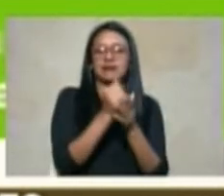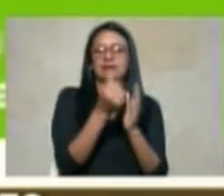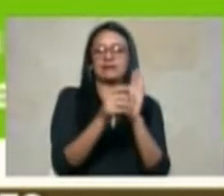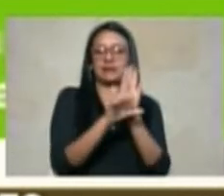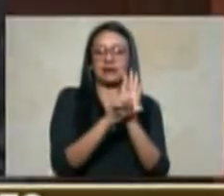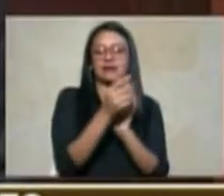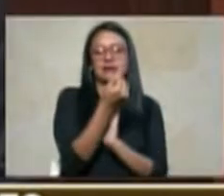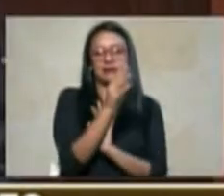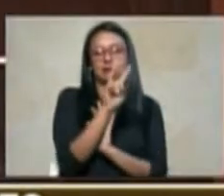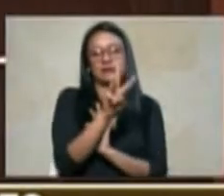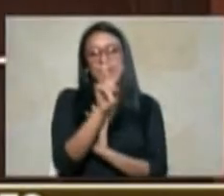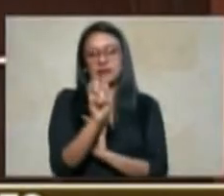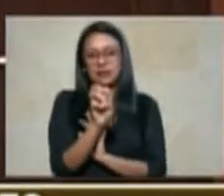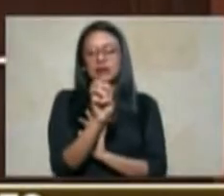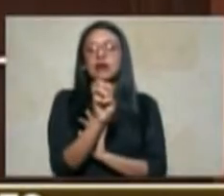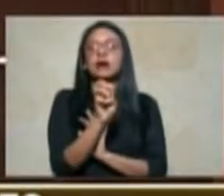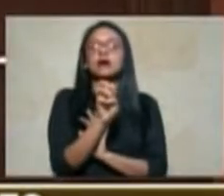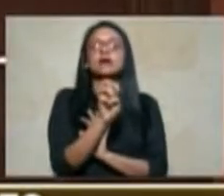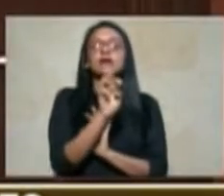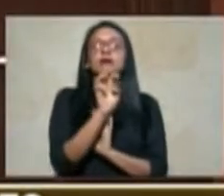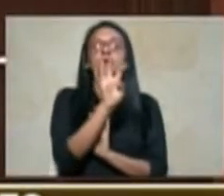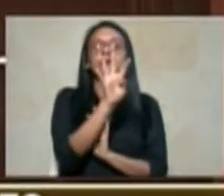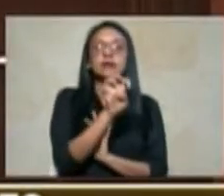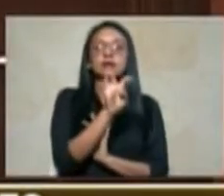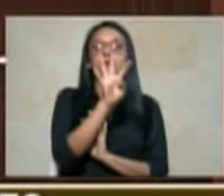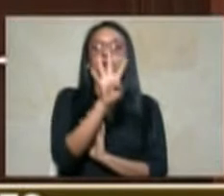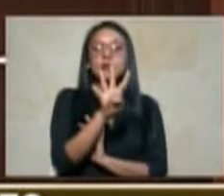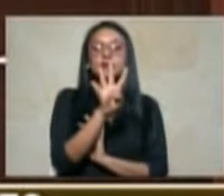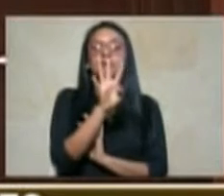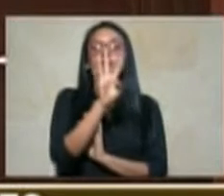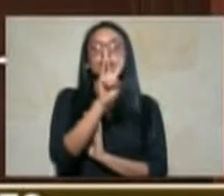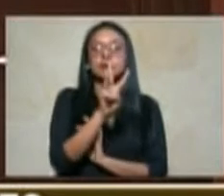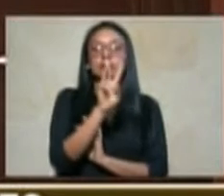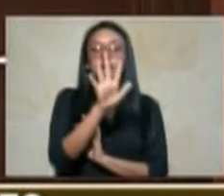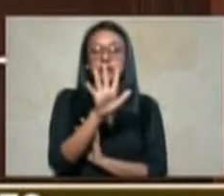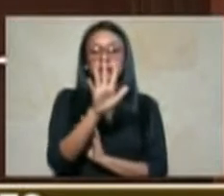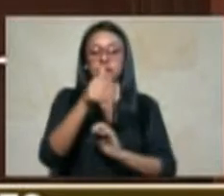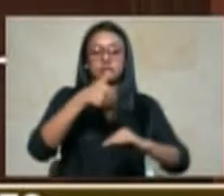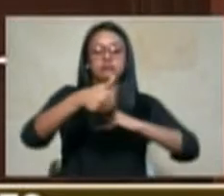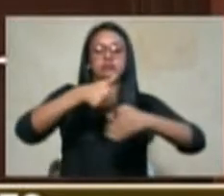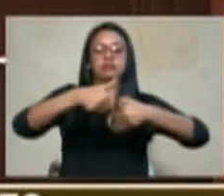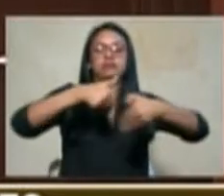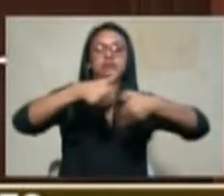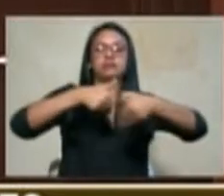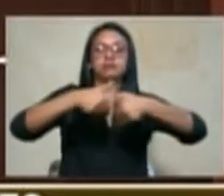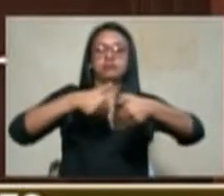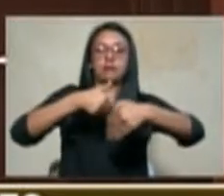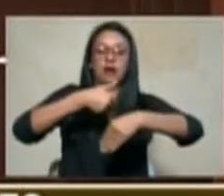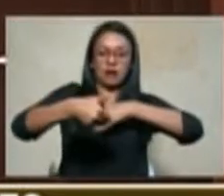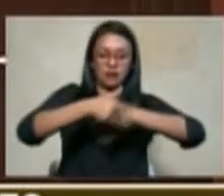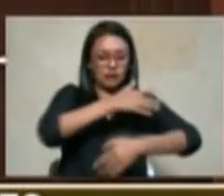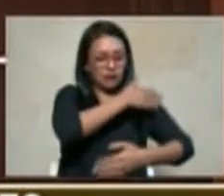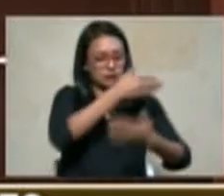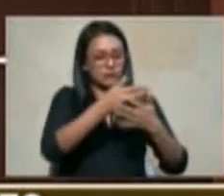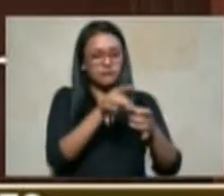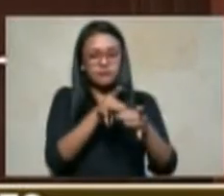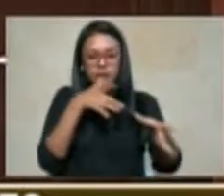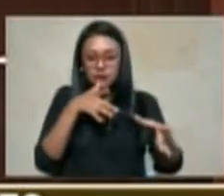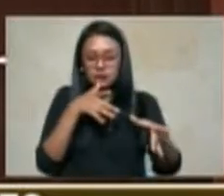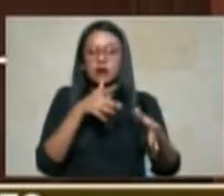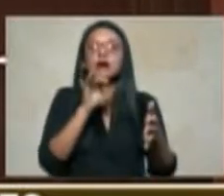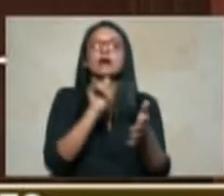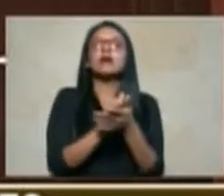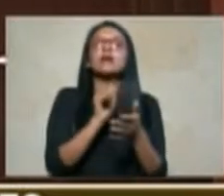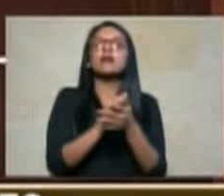90.395 solicitudes a lo que va de esta fecha ha recibido la unidad de restitución de tierras